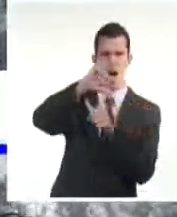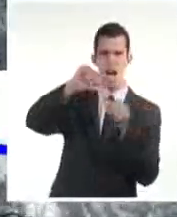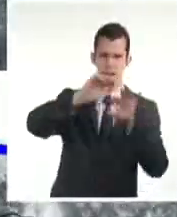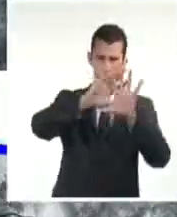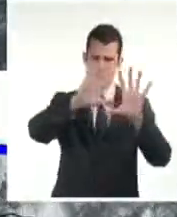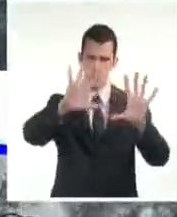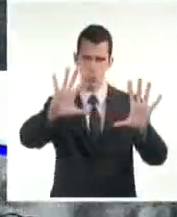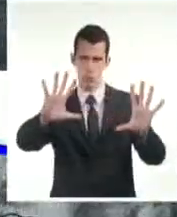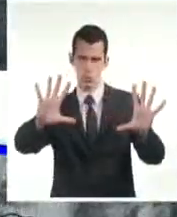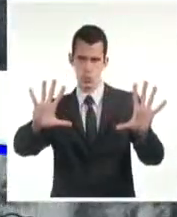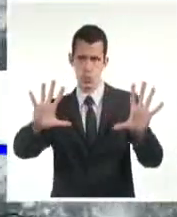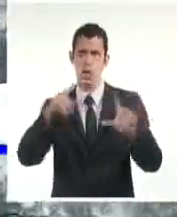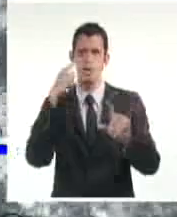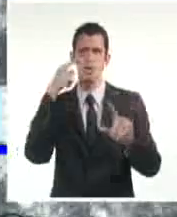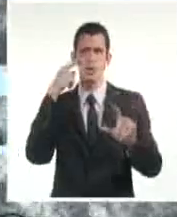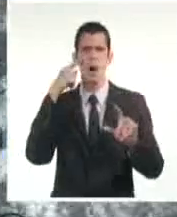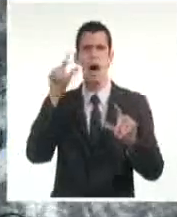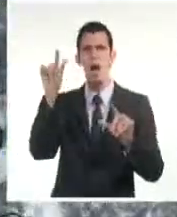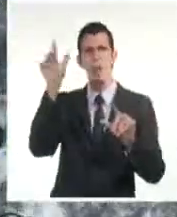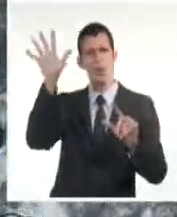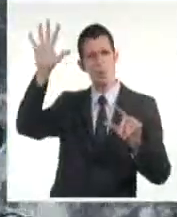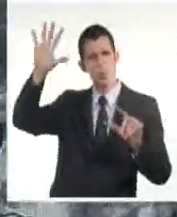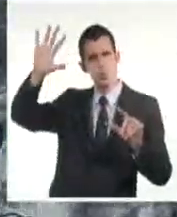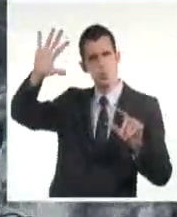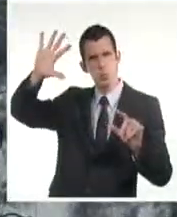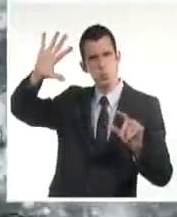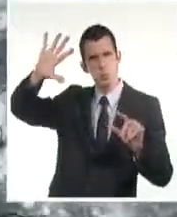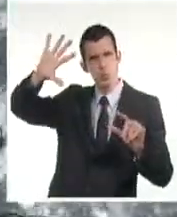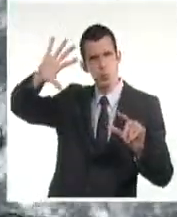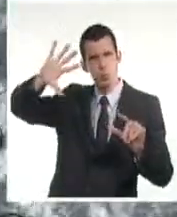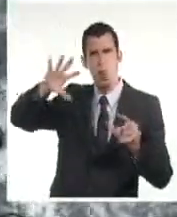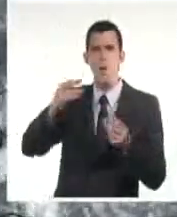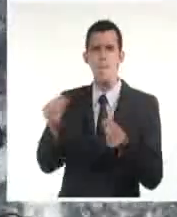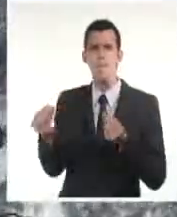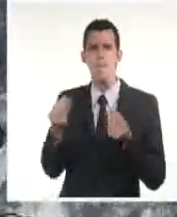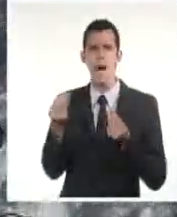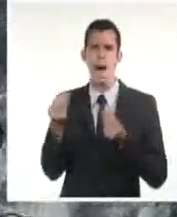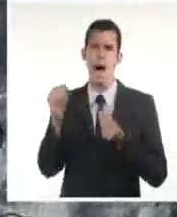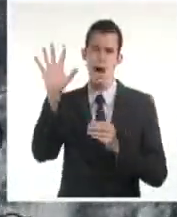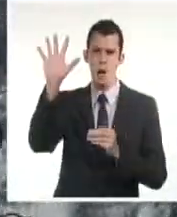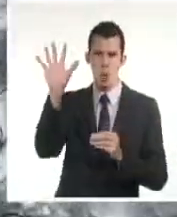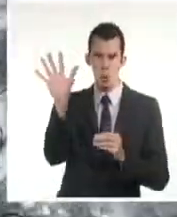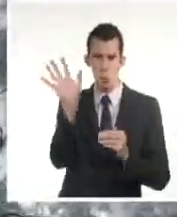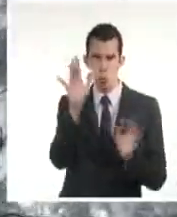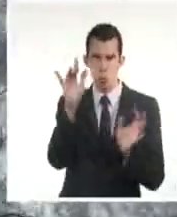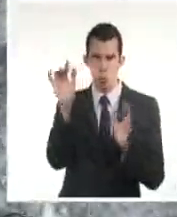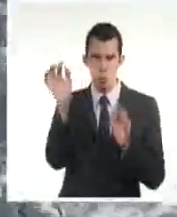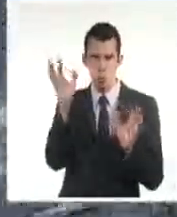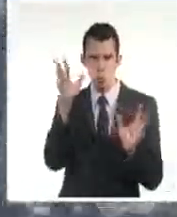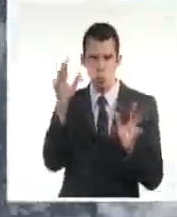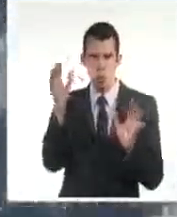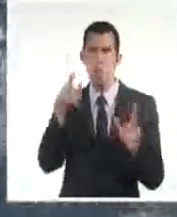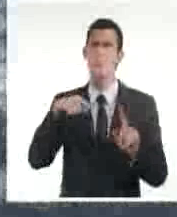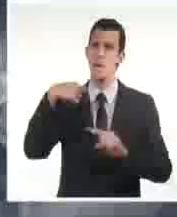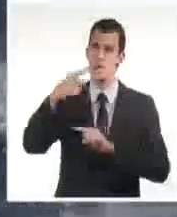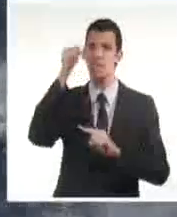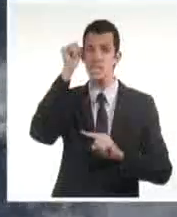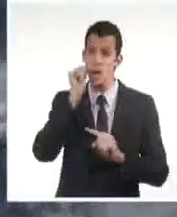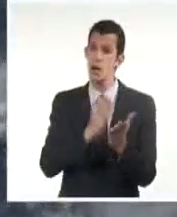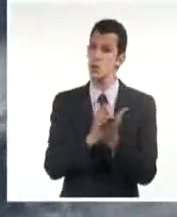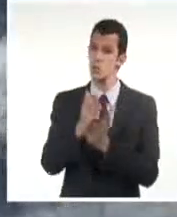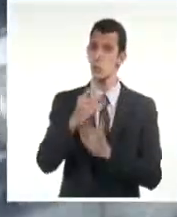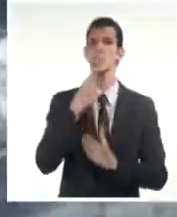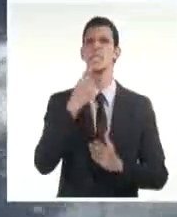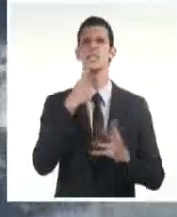vientos algo fuertes del nordeste al este que van a continuar también mañana sábado y observen ustedes aquí como